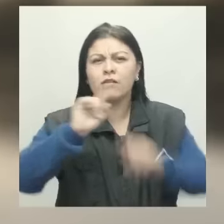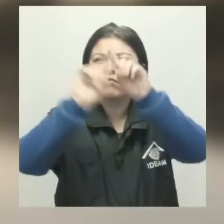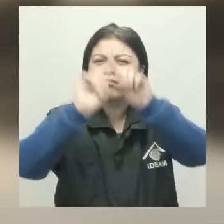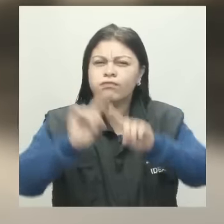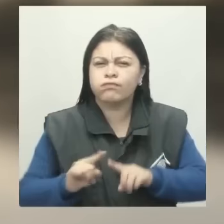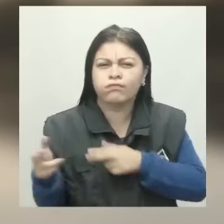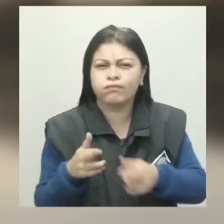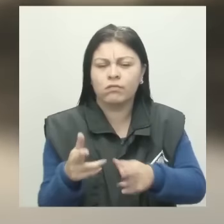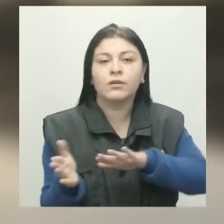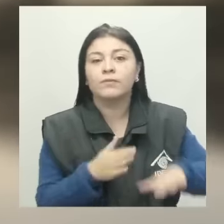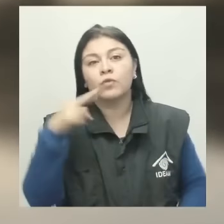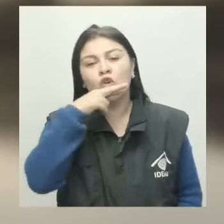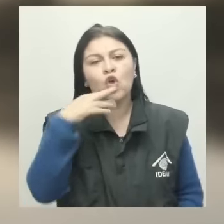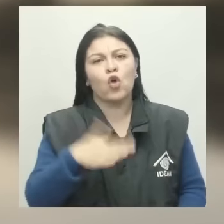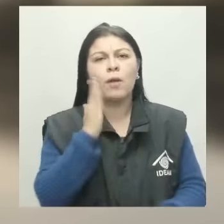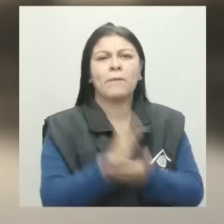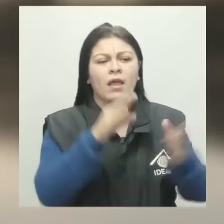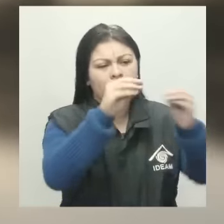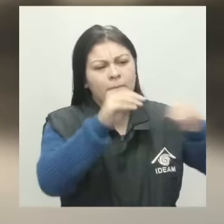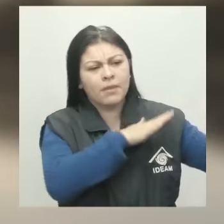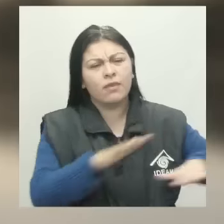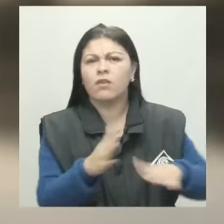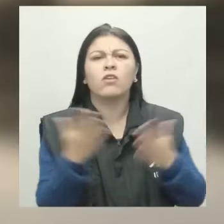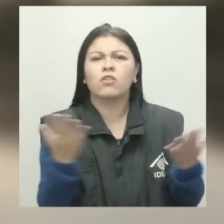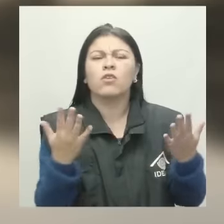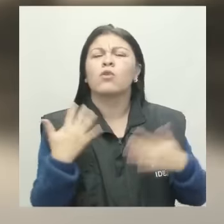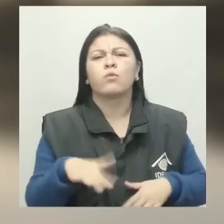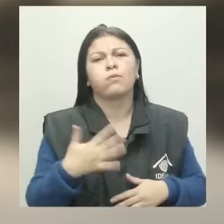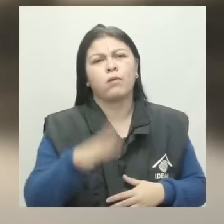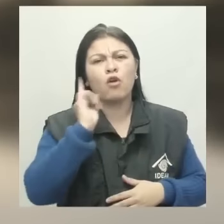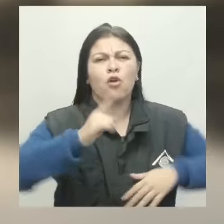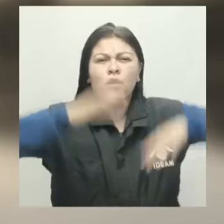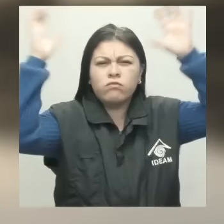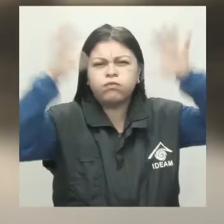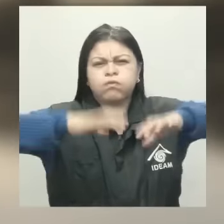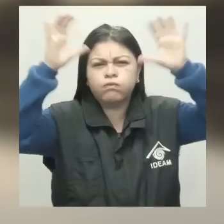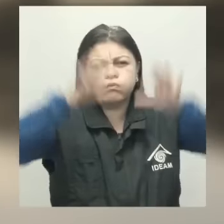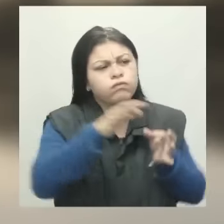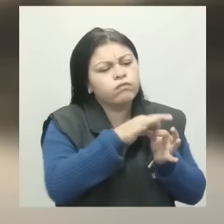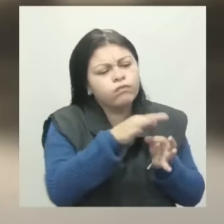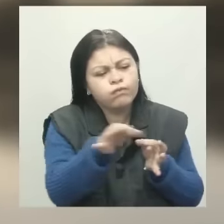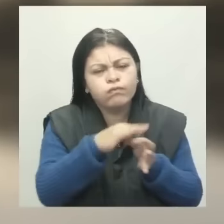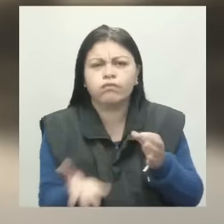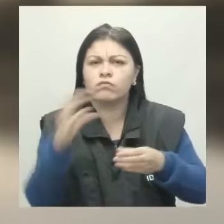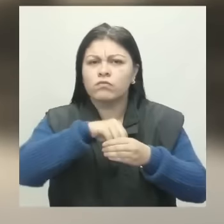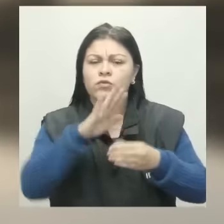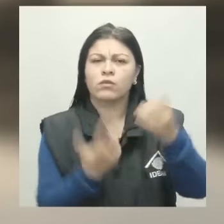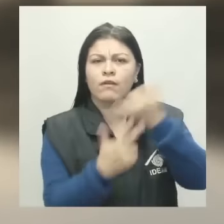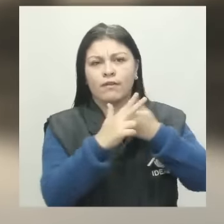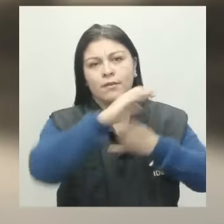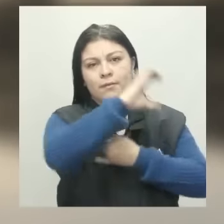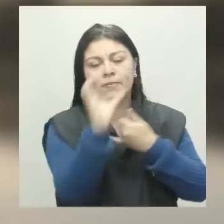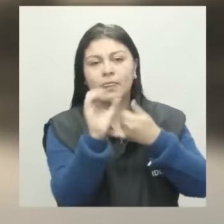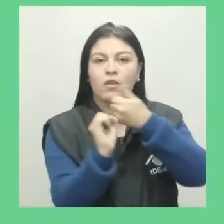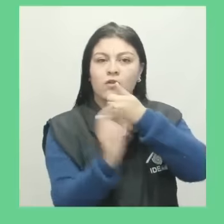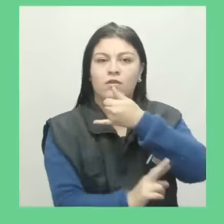Sucre. Alerta roja por deslizamientos de tierra ubicados por las fuertes lluvias en algunos municipios de las regiones Andina, del Caribe,